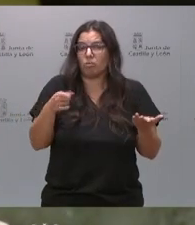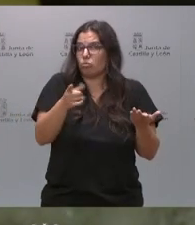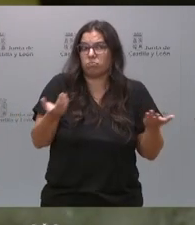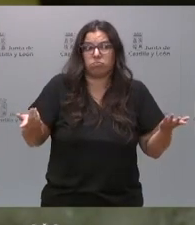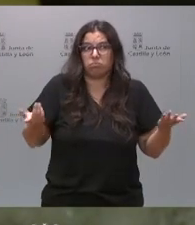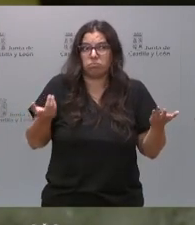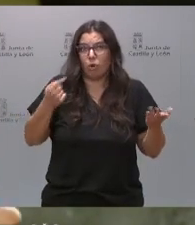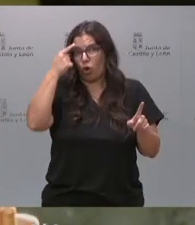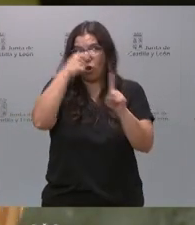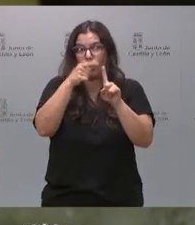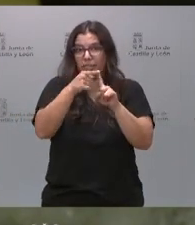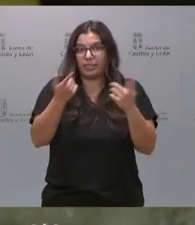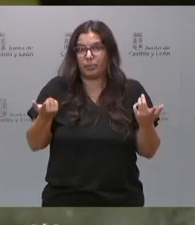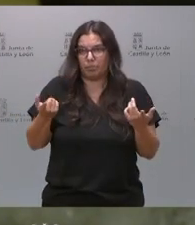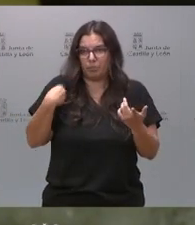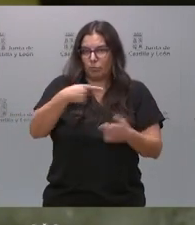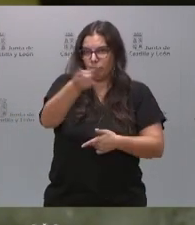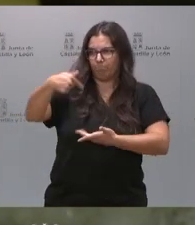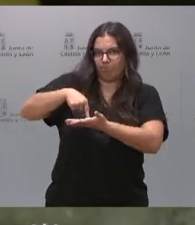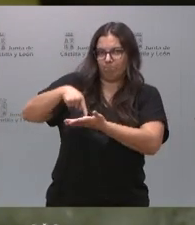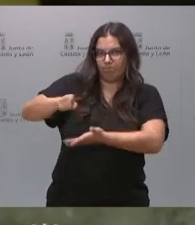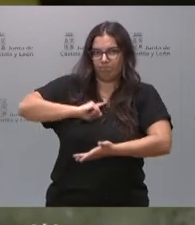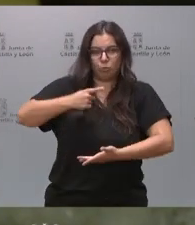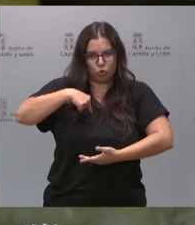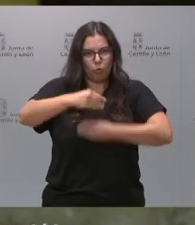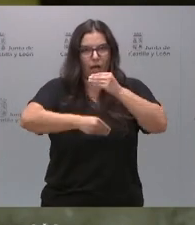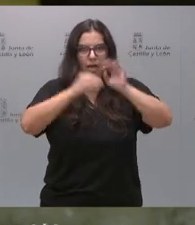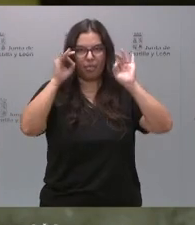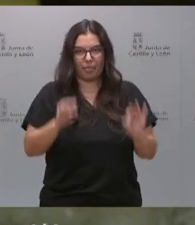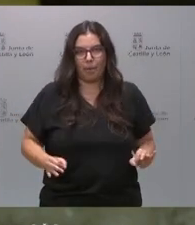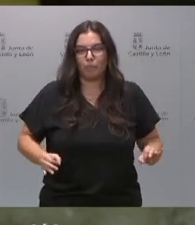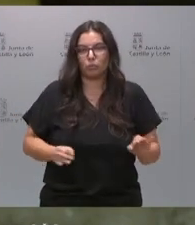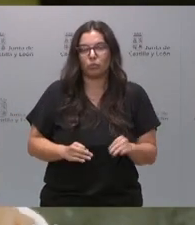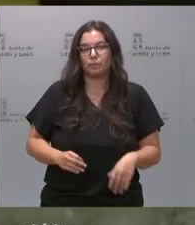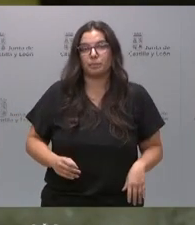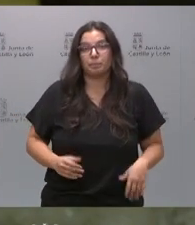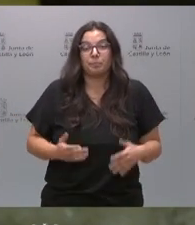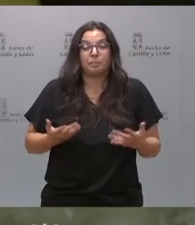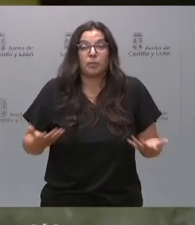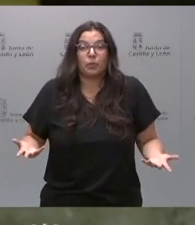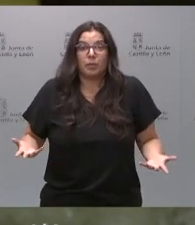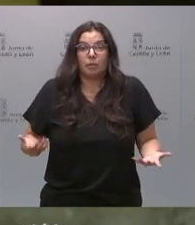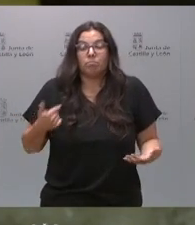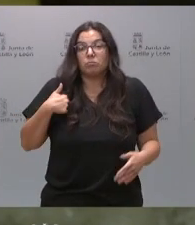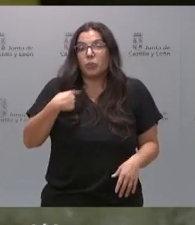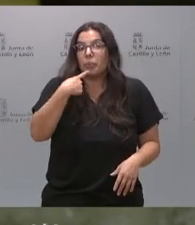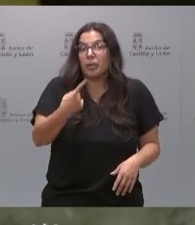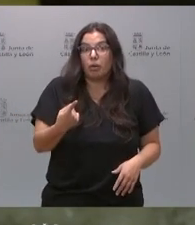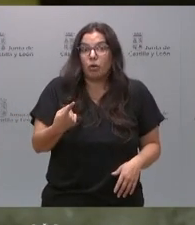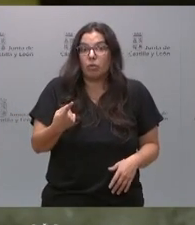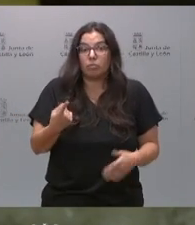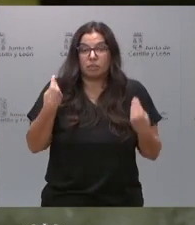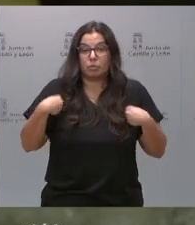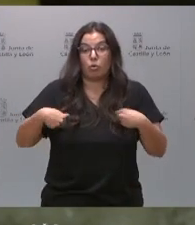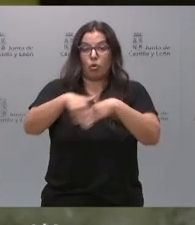es lo que nos reclaman y lo que nos demandan todas las personas de Castilla y León por tanto yo lo que tengo que decir que